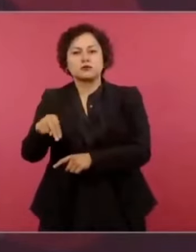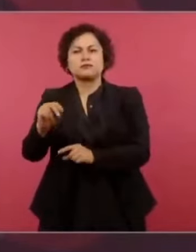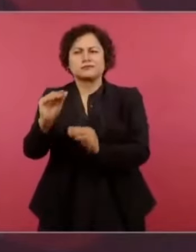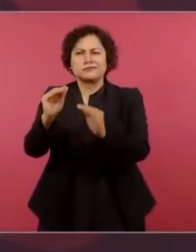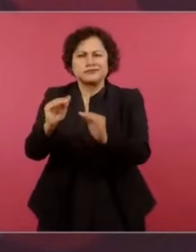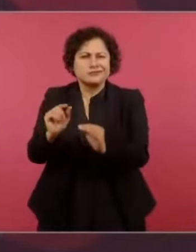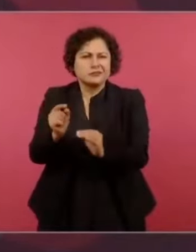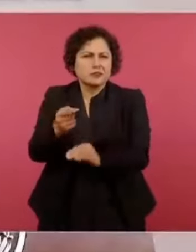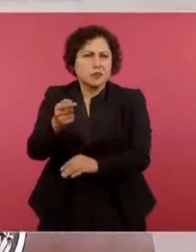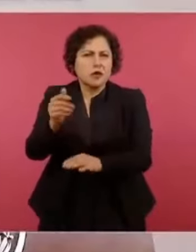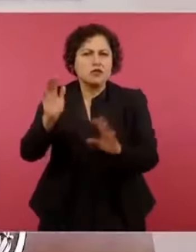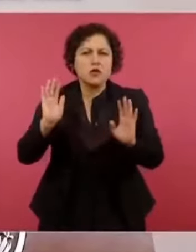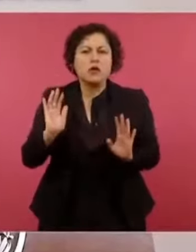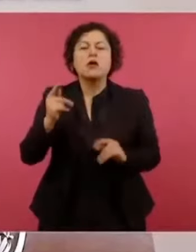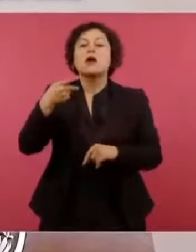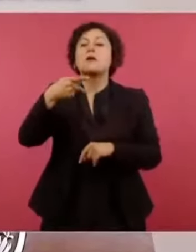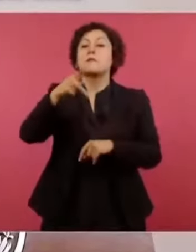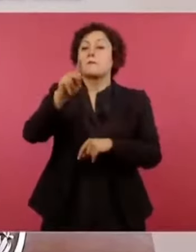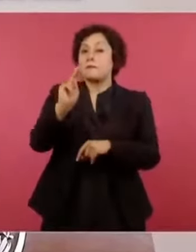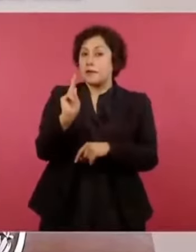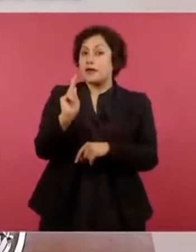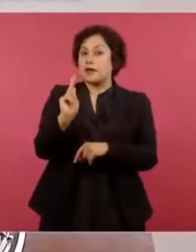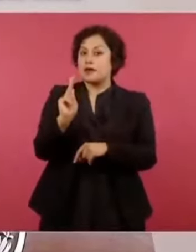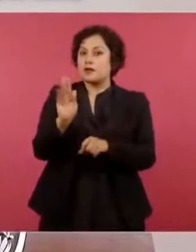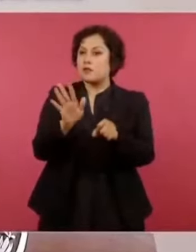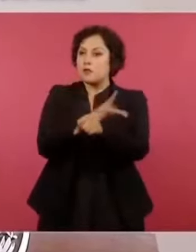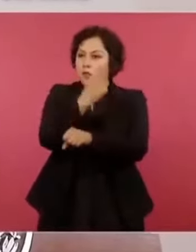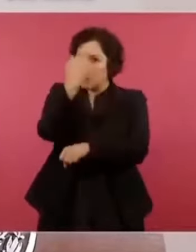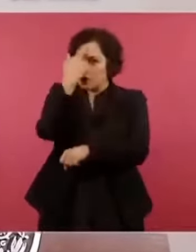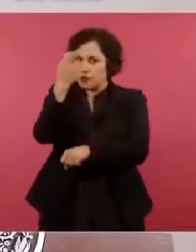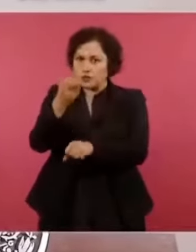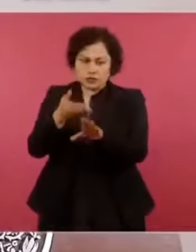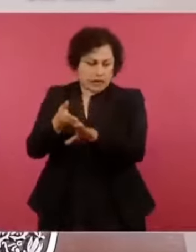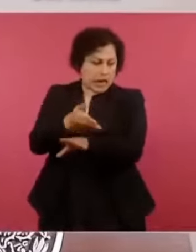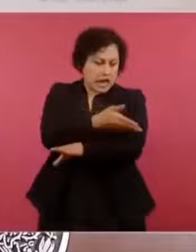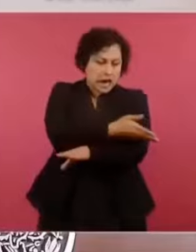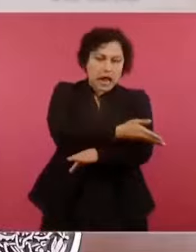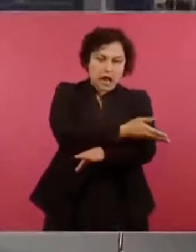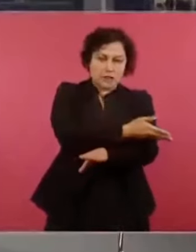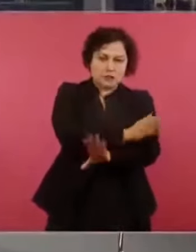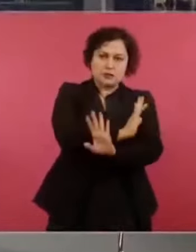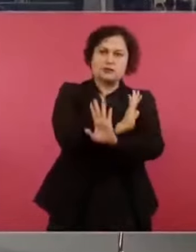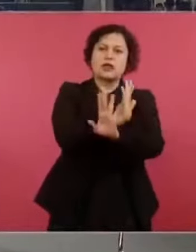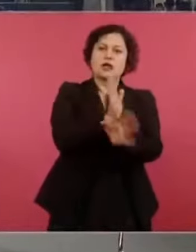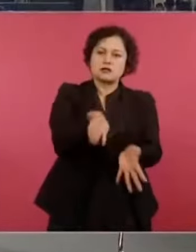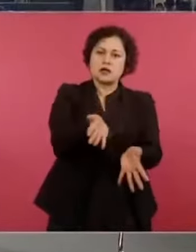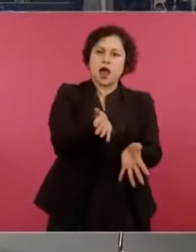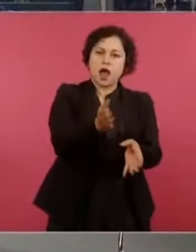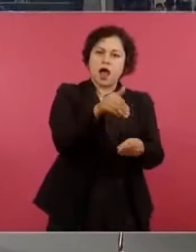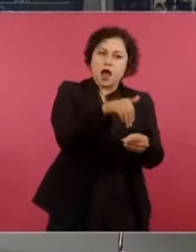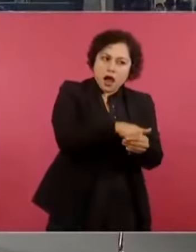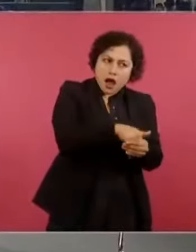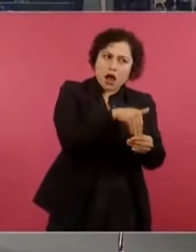pero hemos ahorrado en el gobierno de dos a tres.